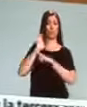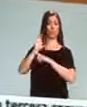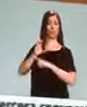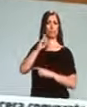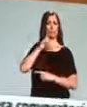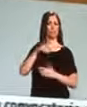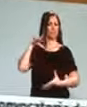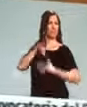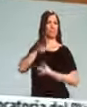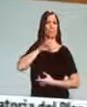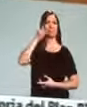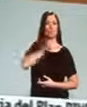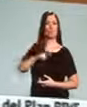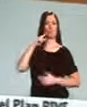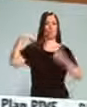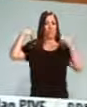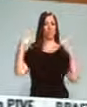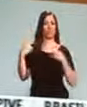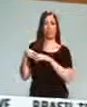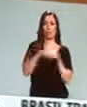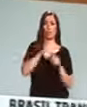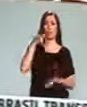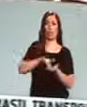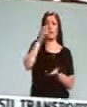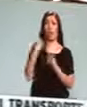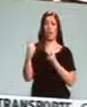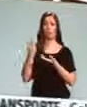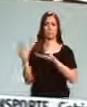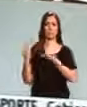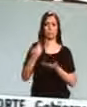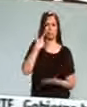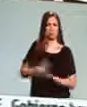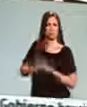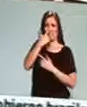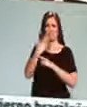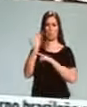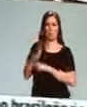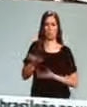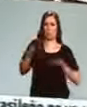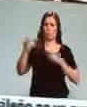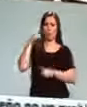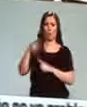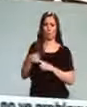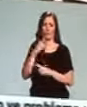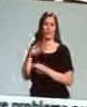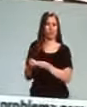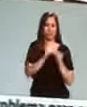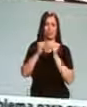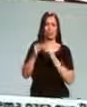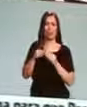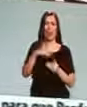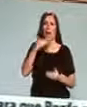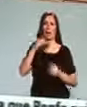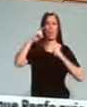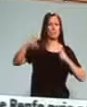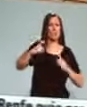integrado por personas responsables y solidarias con aquellos que más lo necesitan, entregados al bien común sin reparar